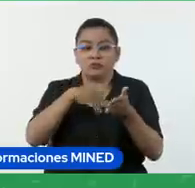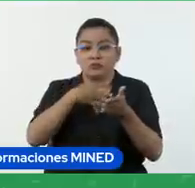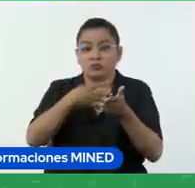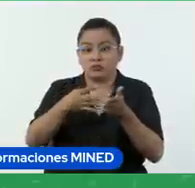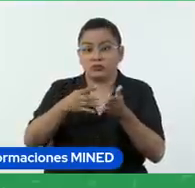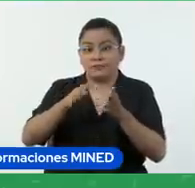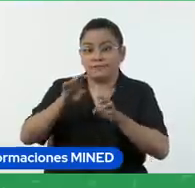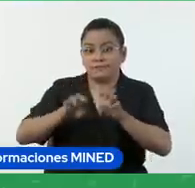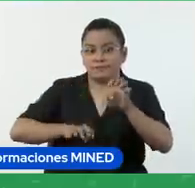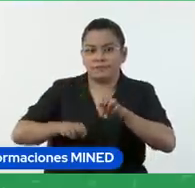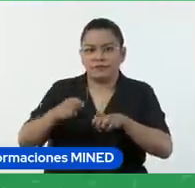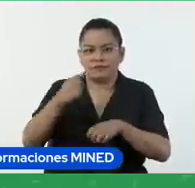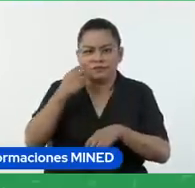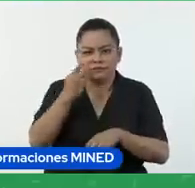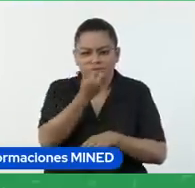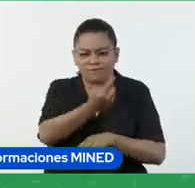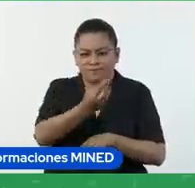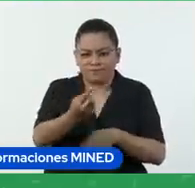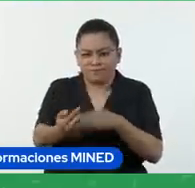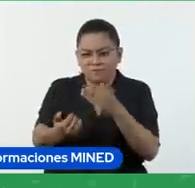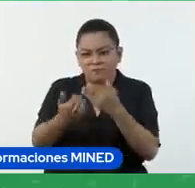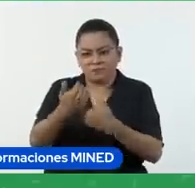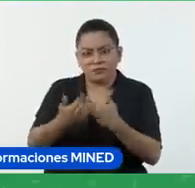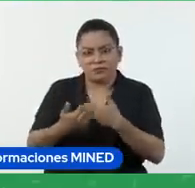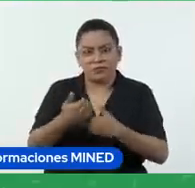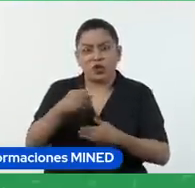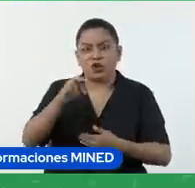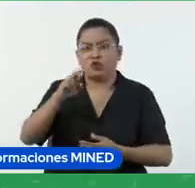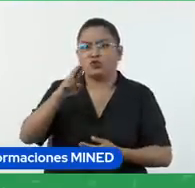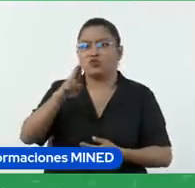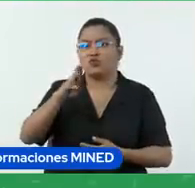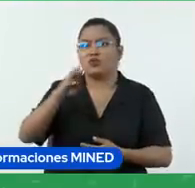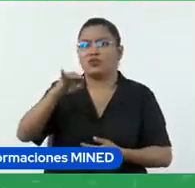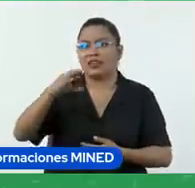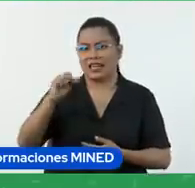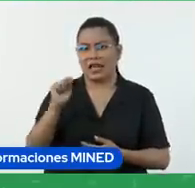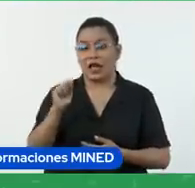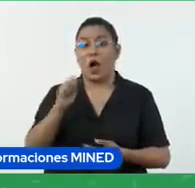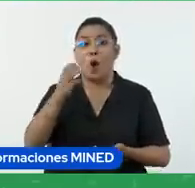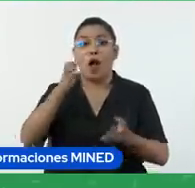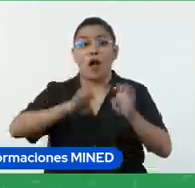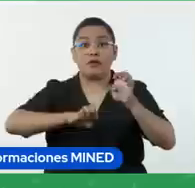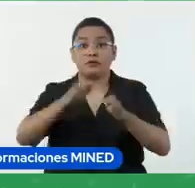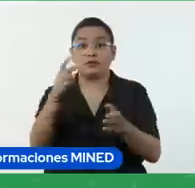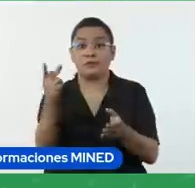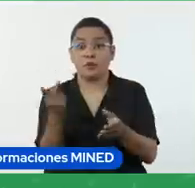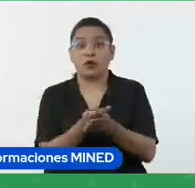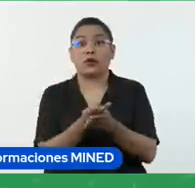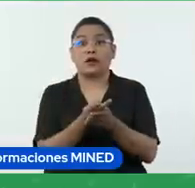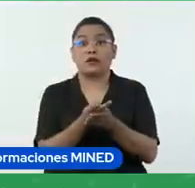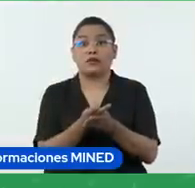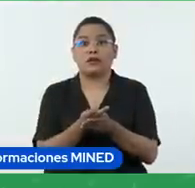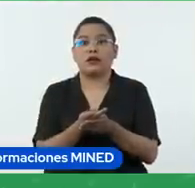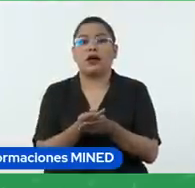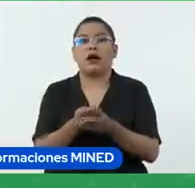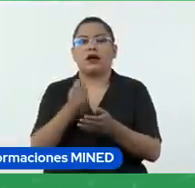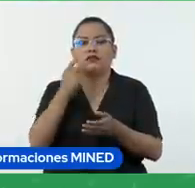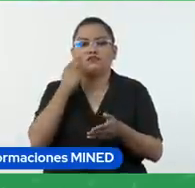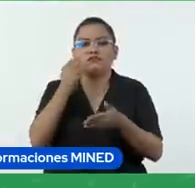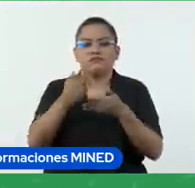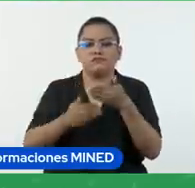que ahí en el chat varias personas las nombraban. O también la evaluación a través de portafolios, para considerar el proceso